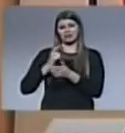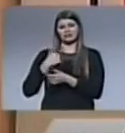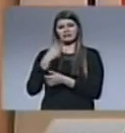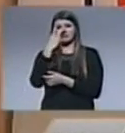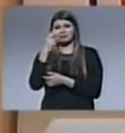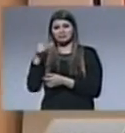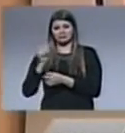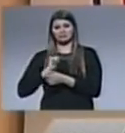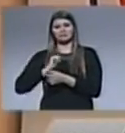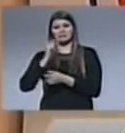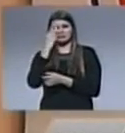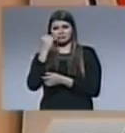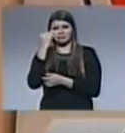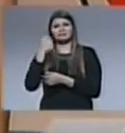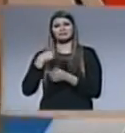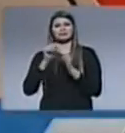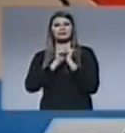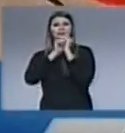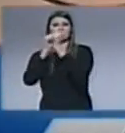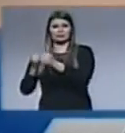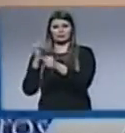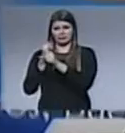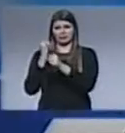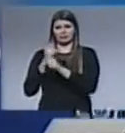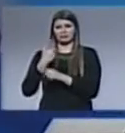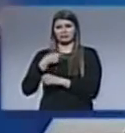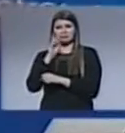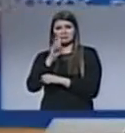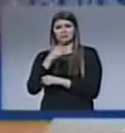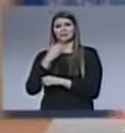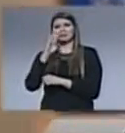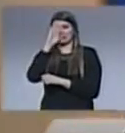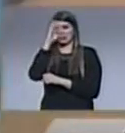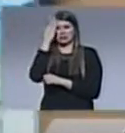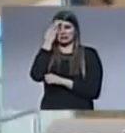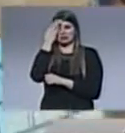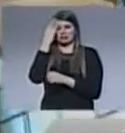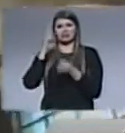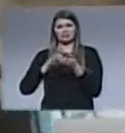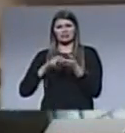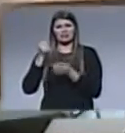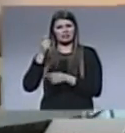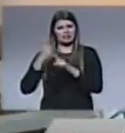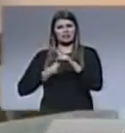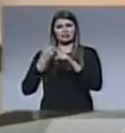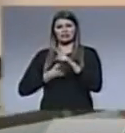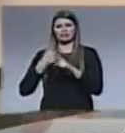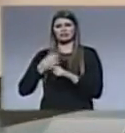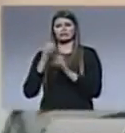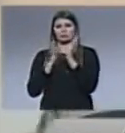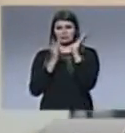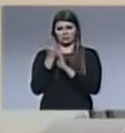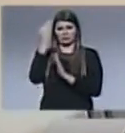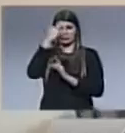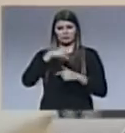me gustó la idea. Y me fui a la reunión, me impactó. Y la palabra, después de unos seis meses, recibí a Cristo